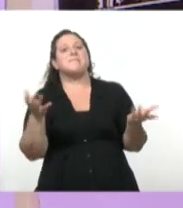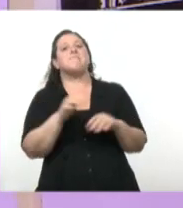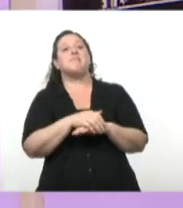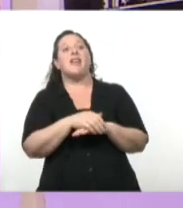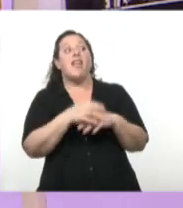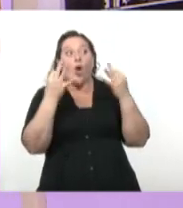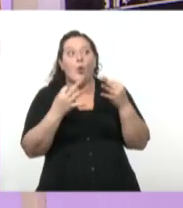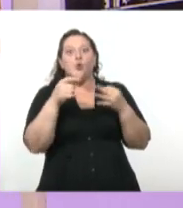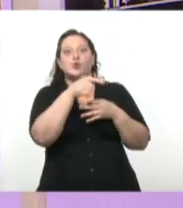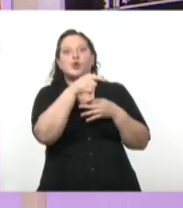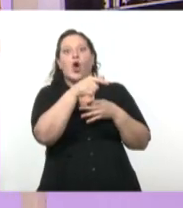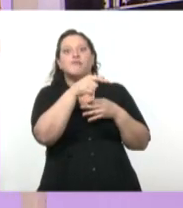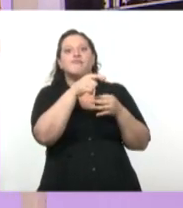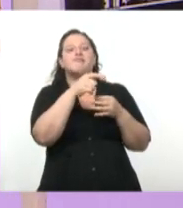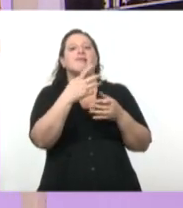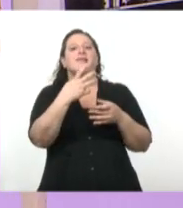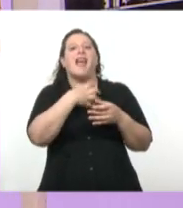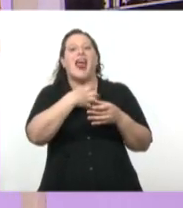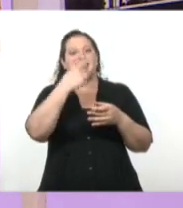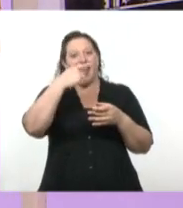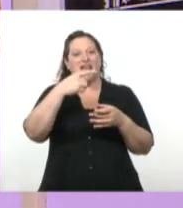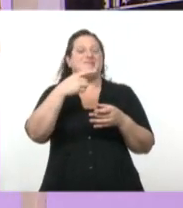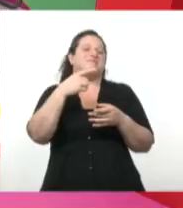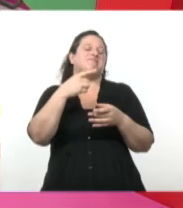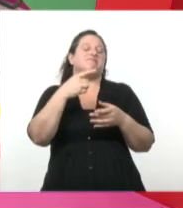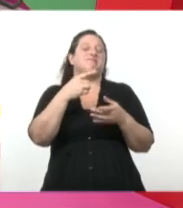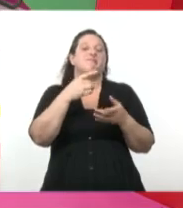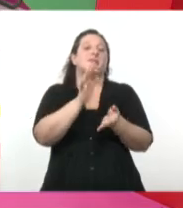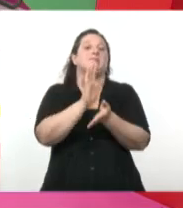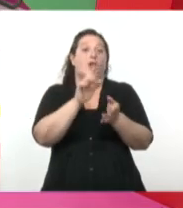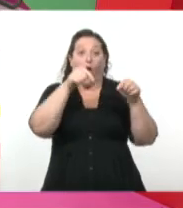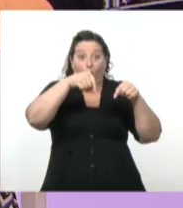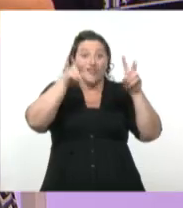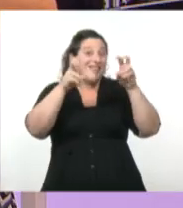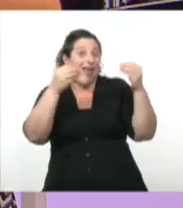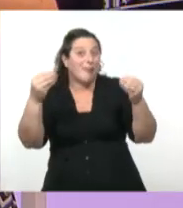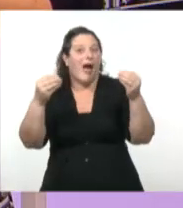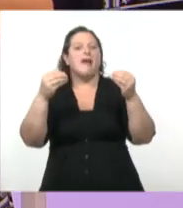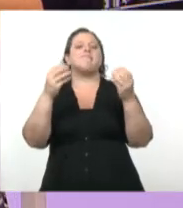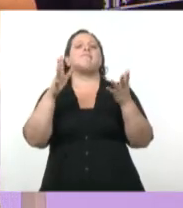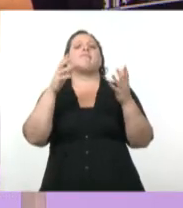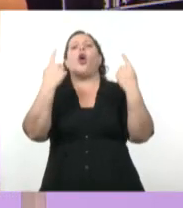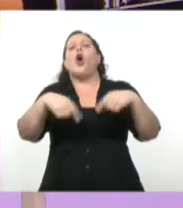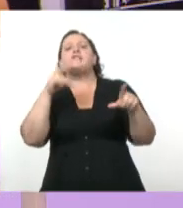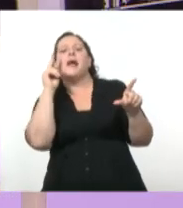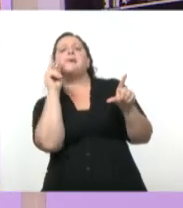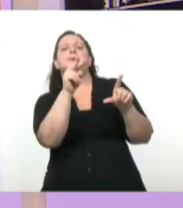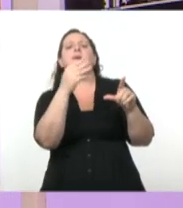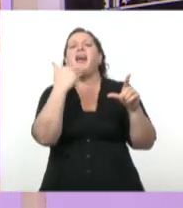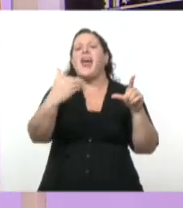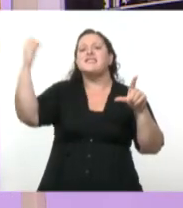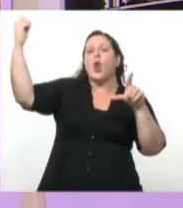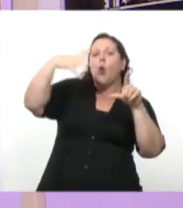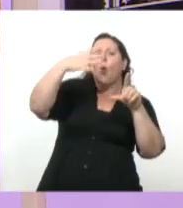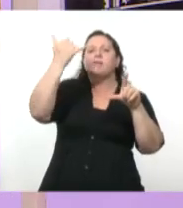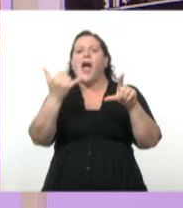tema de hoy, que es esta relación entre lo que vemos a través de la luz, que es de lo que vamos a hablar hoy. El tema es la El tema es la luz y vamos a trabajar